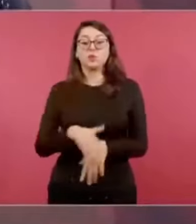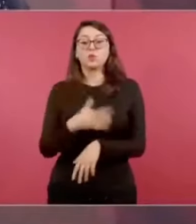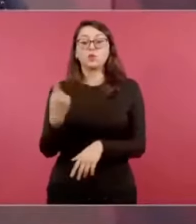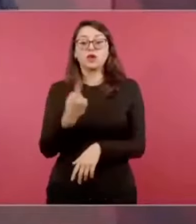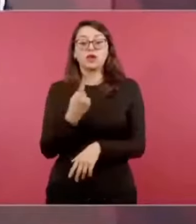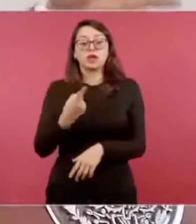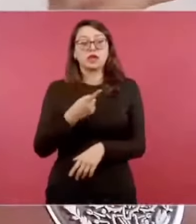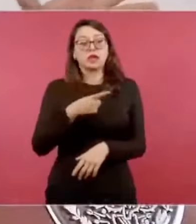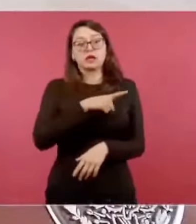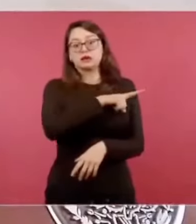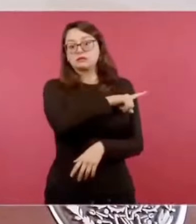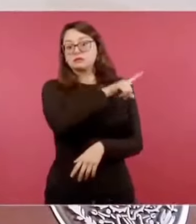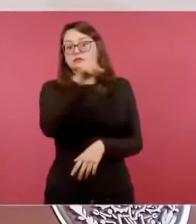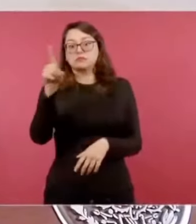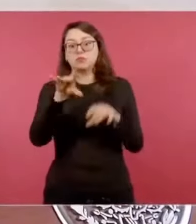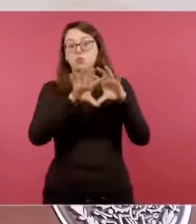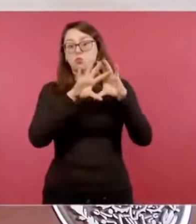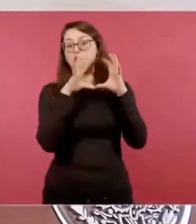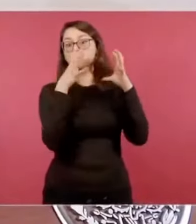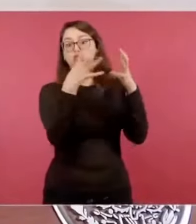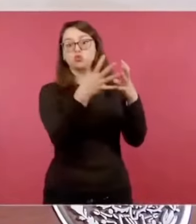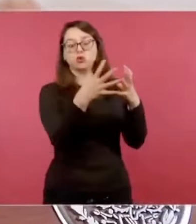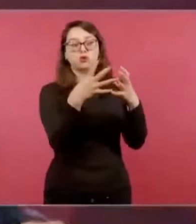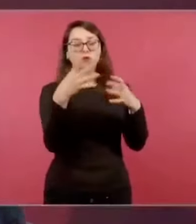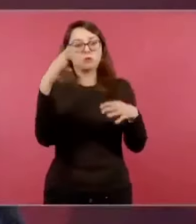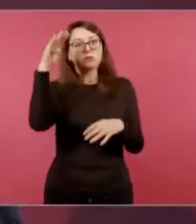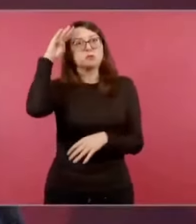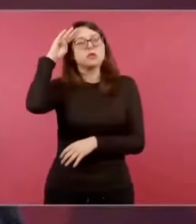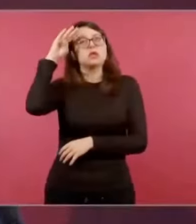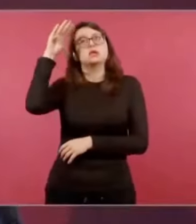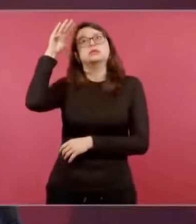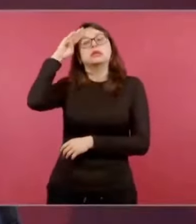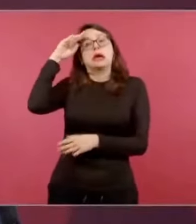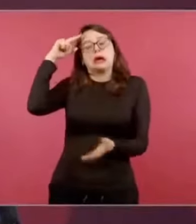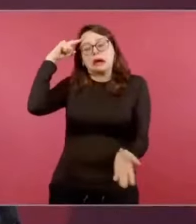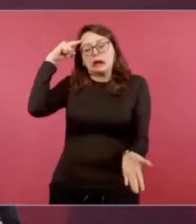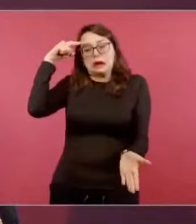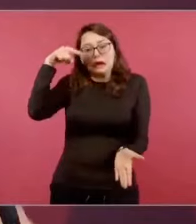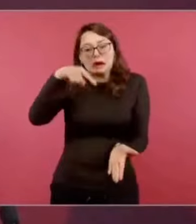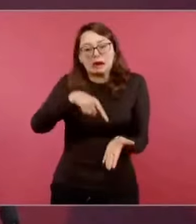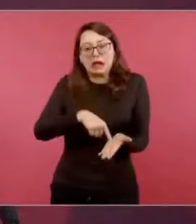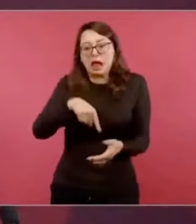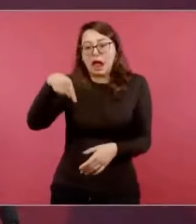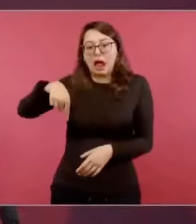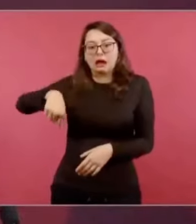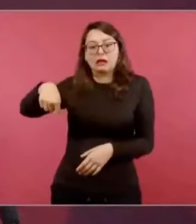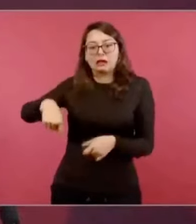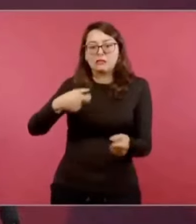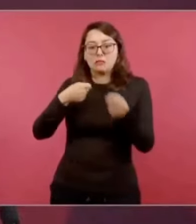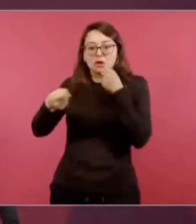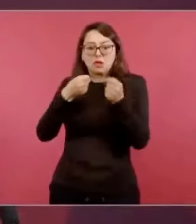que han sembrado, se han dado